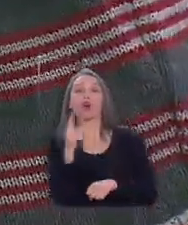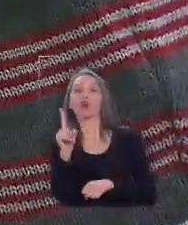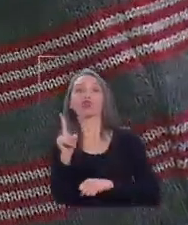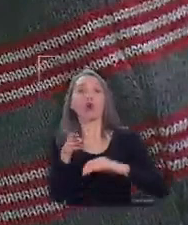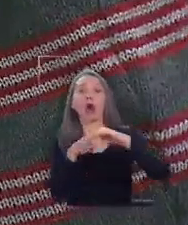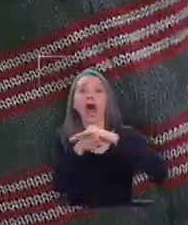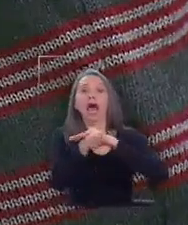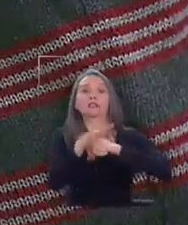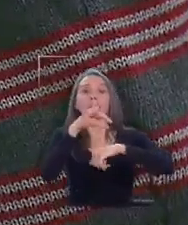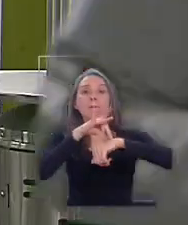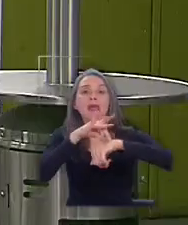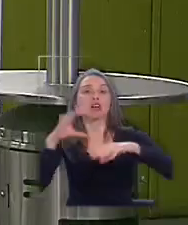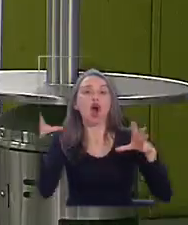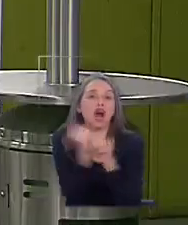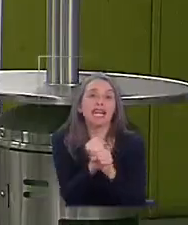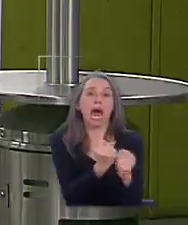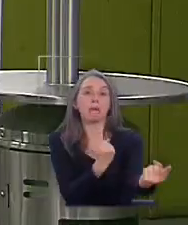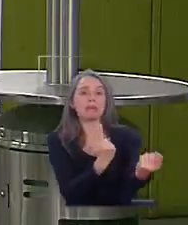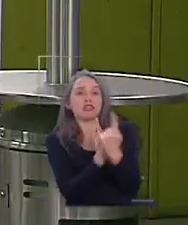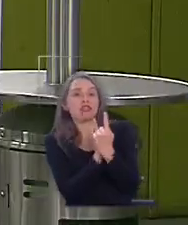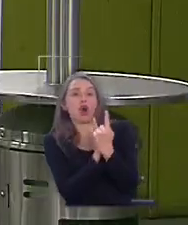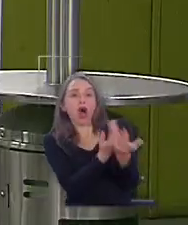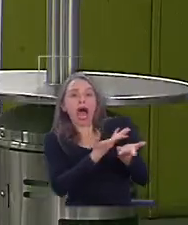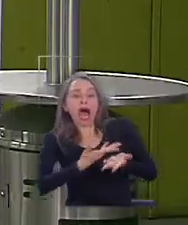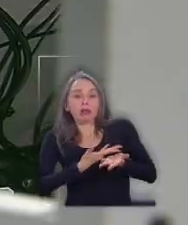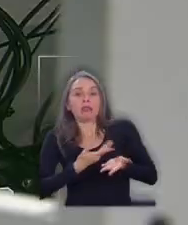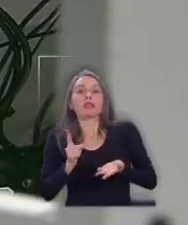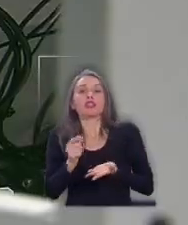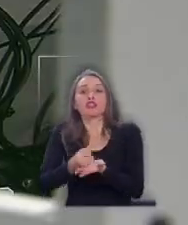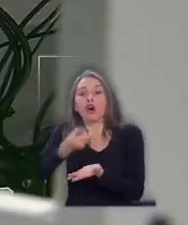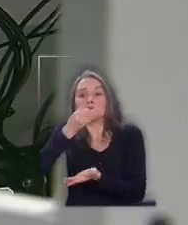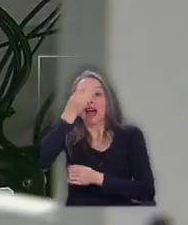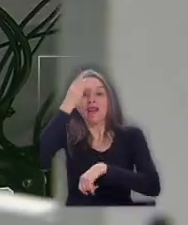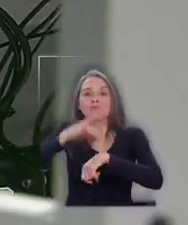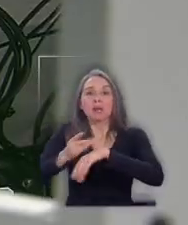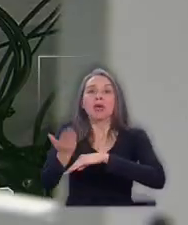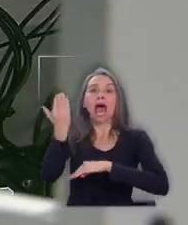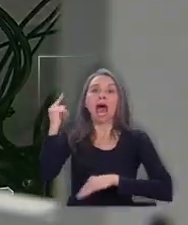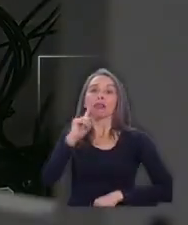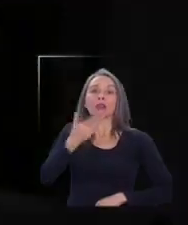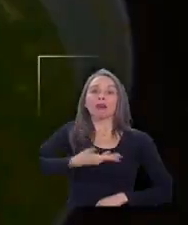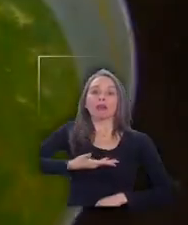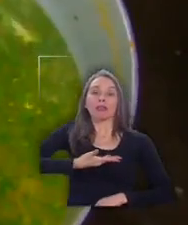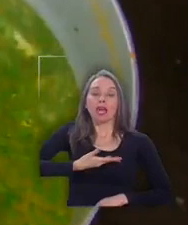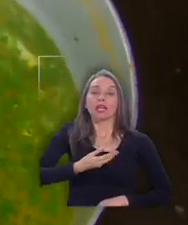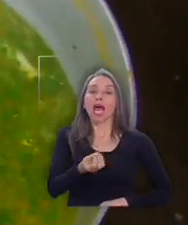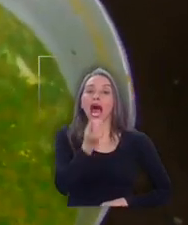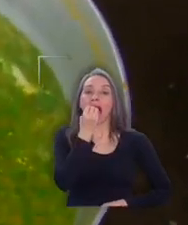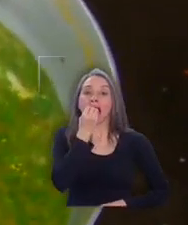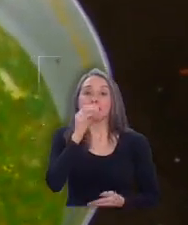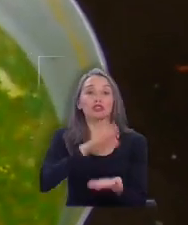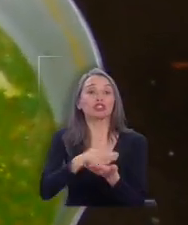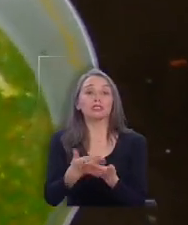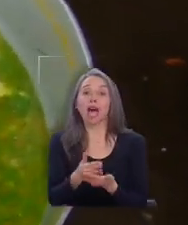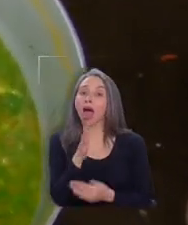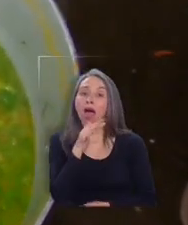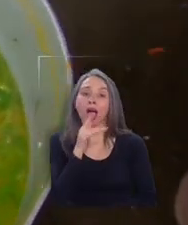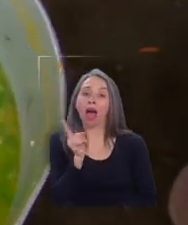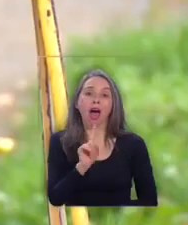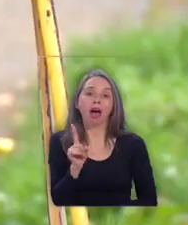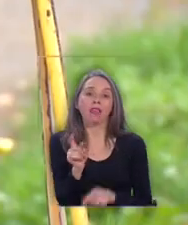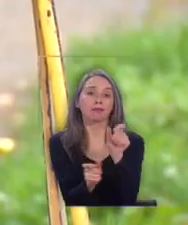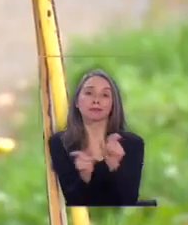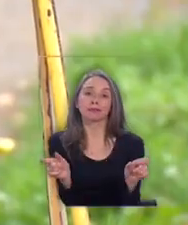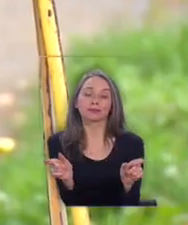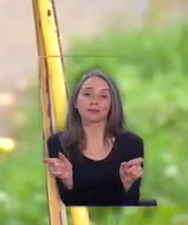acceso a especialistas, porque no han podido tratar como es debido a enfermedades de base, o porque la alimentación saludable no estaba a su